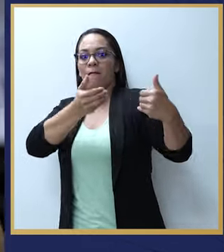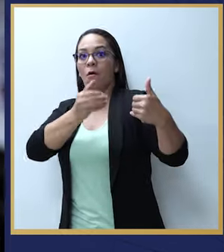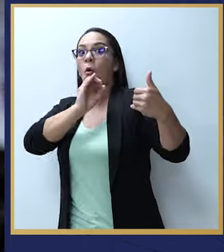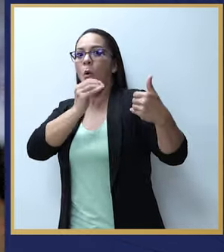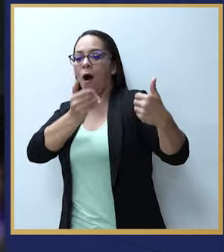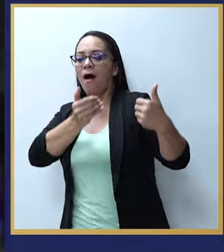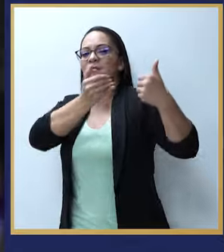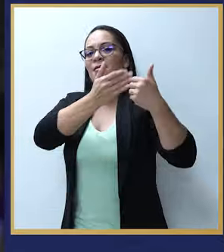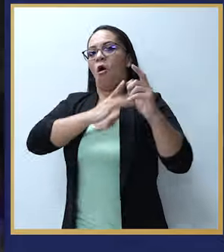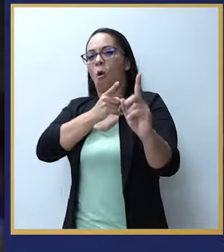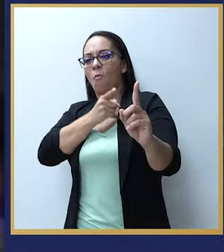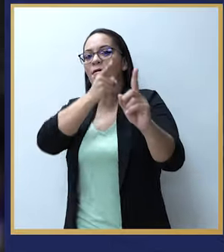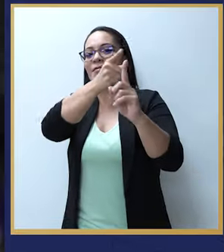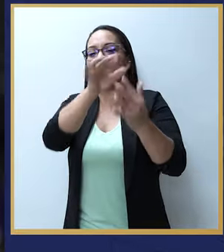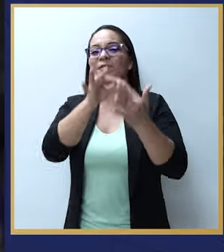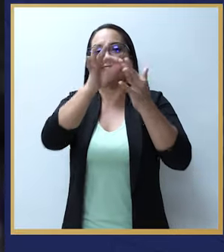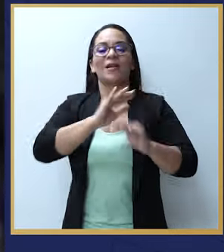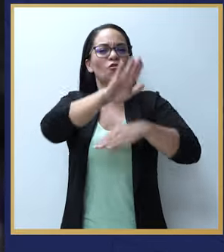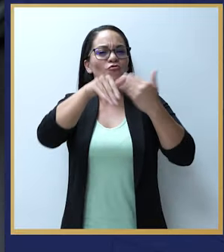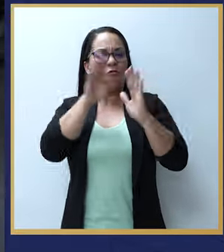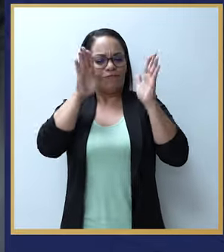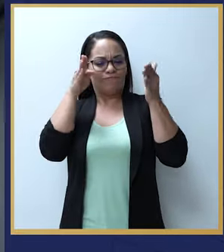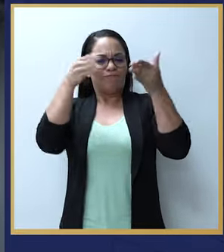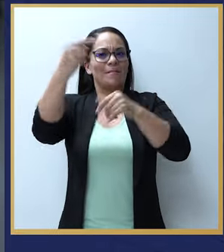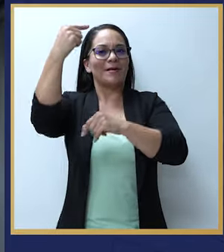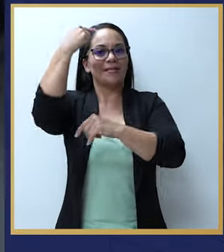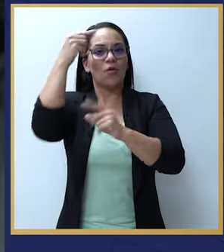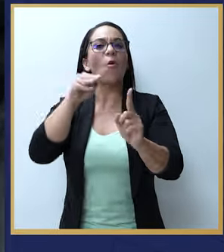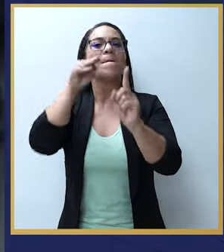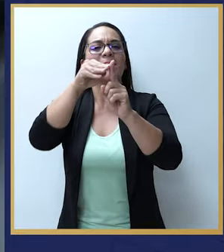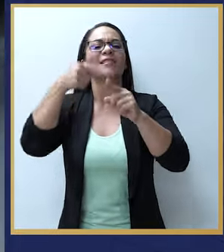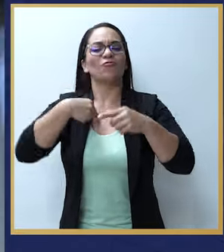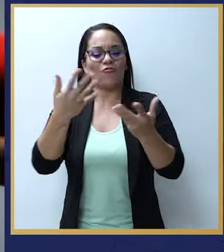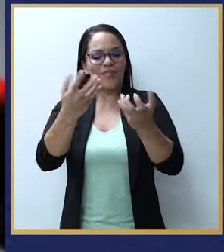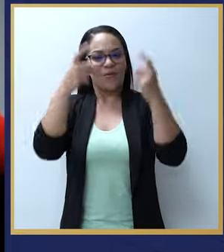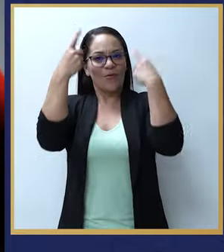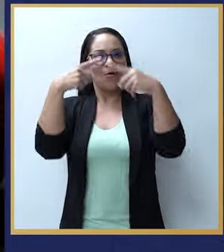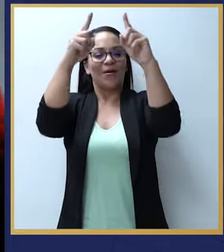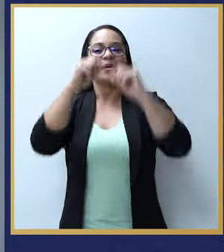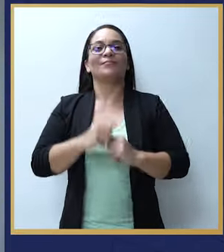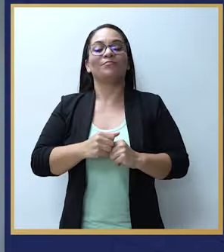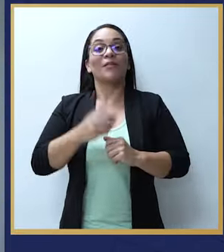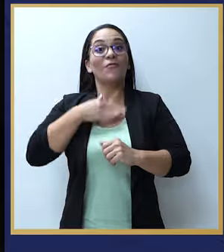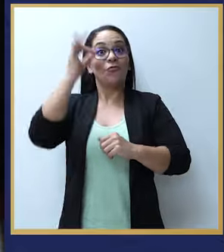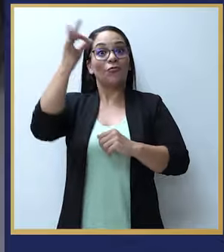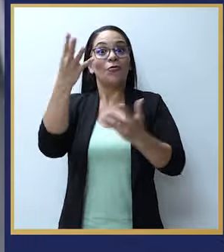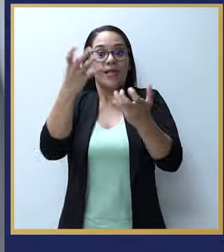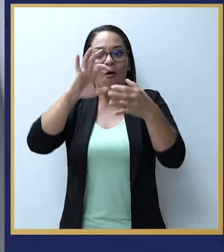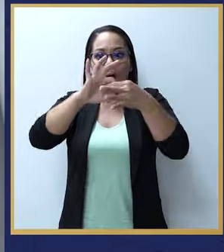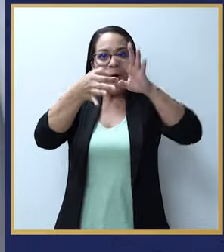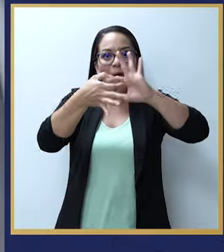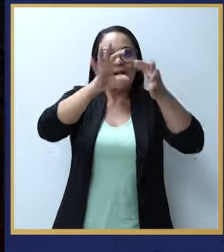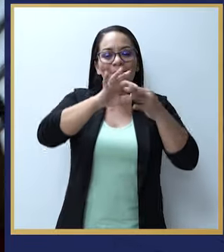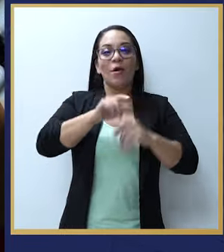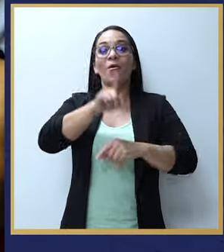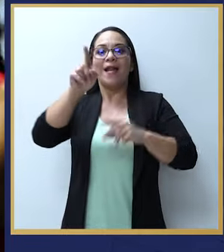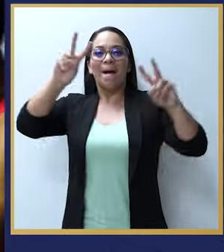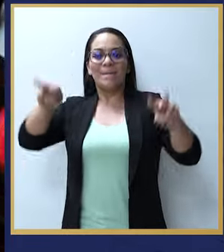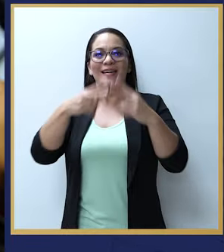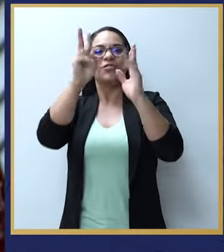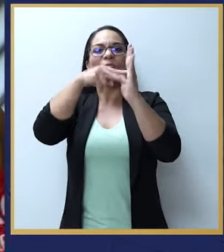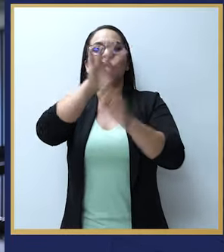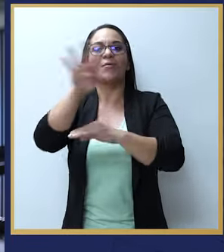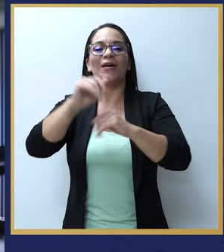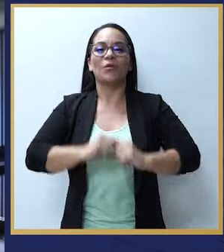acercan de mi objetivo. Todo está enfocado y pensado a las metas que quiero lograr. Mi proyección es llegar a Juegos Olímpicos, deseo ir a París